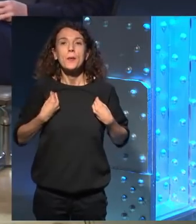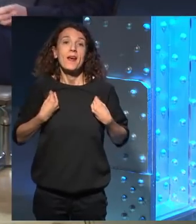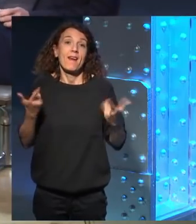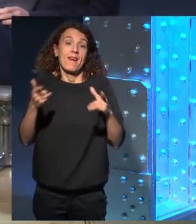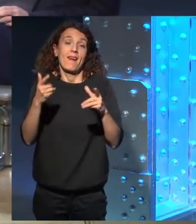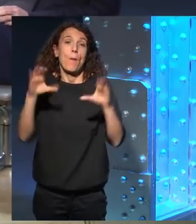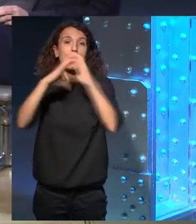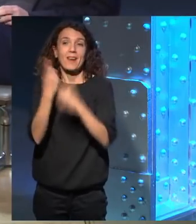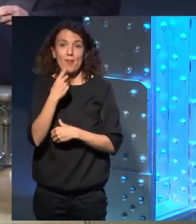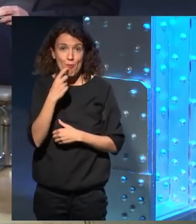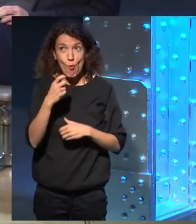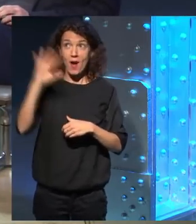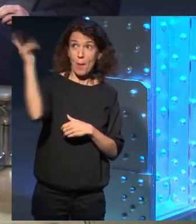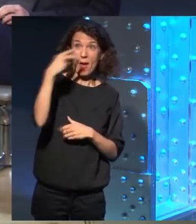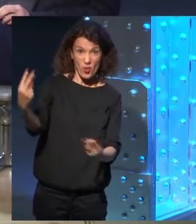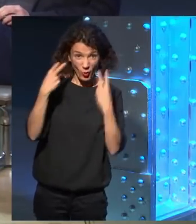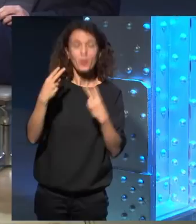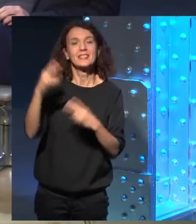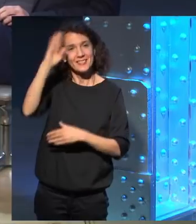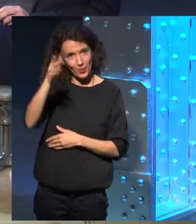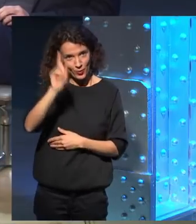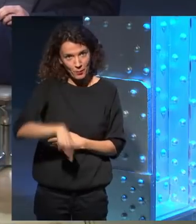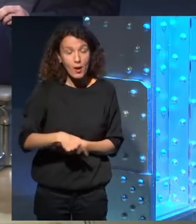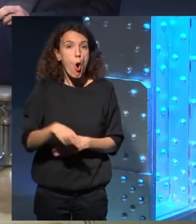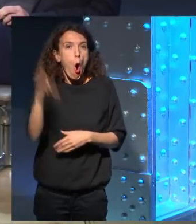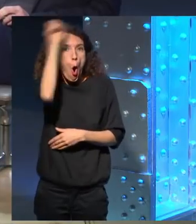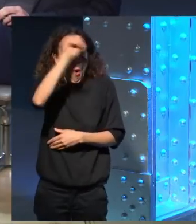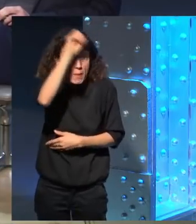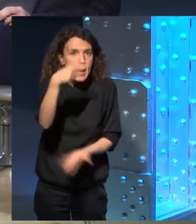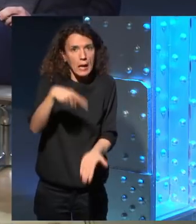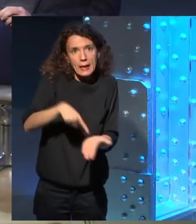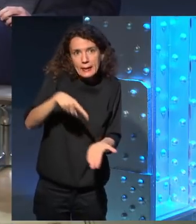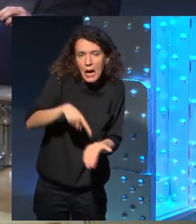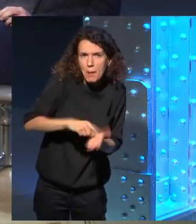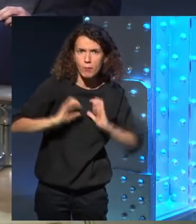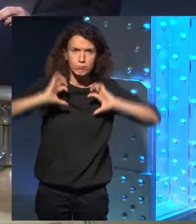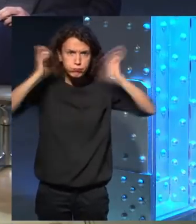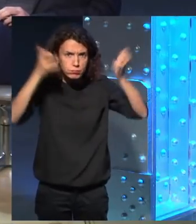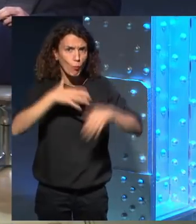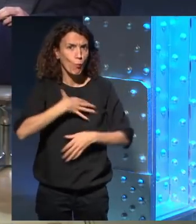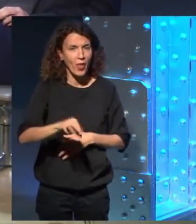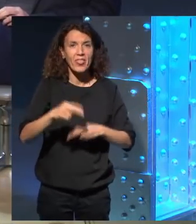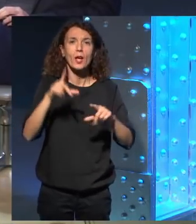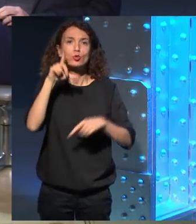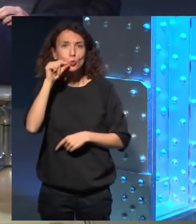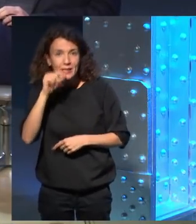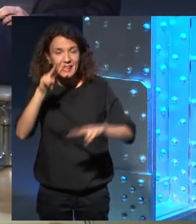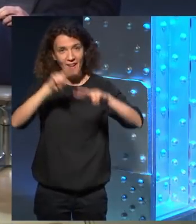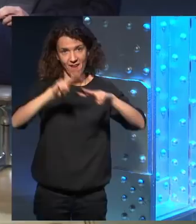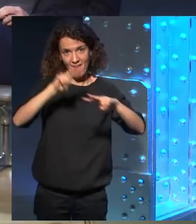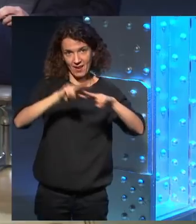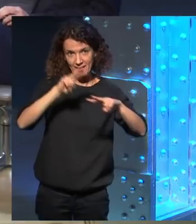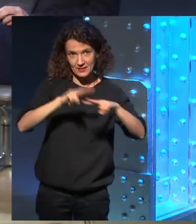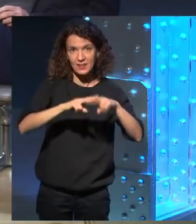ciberespacio. Y también pueden opinar, reclamar y enfurecerse en Twitter en el hashtag